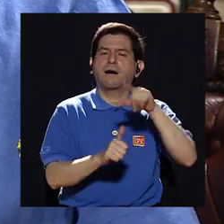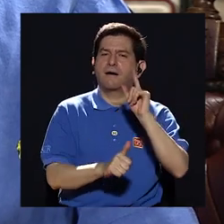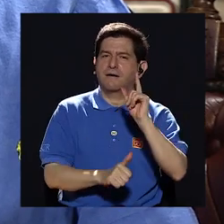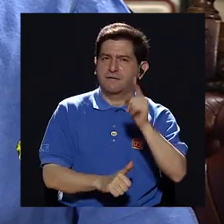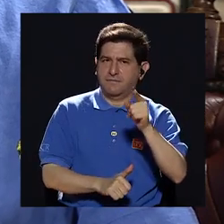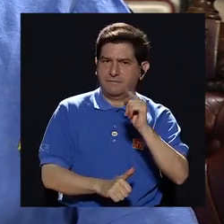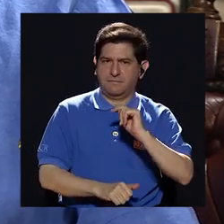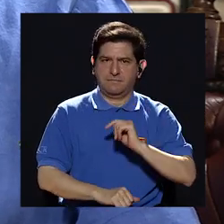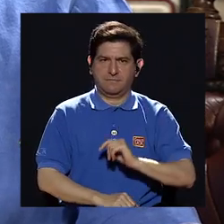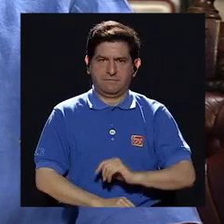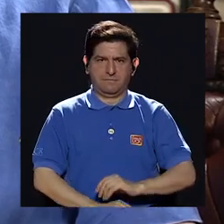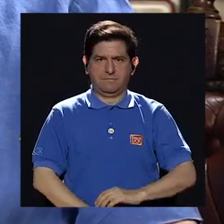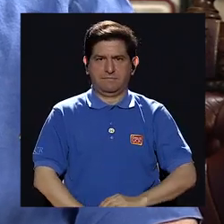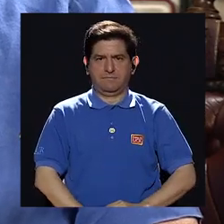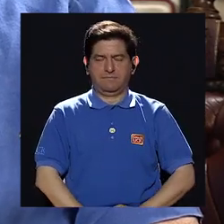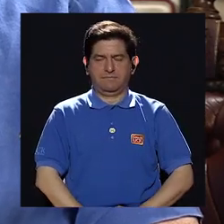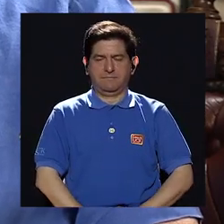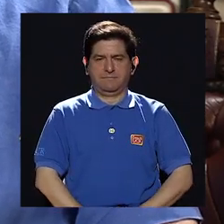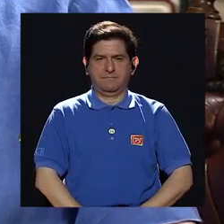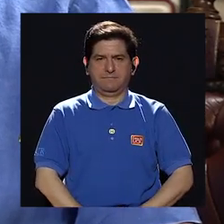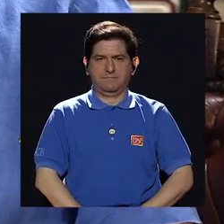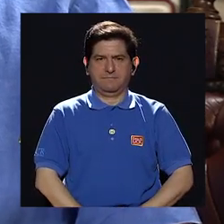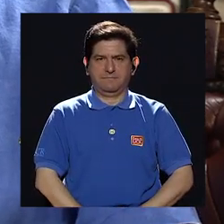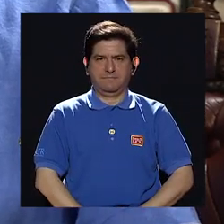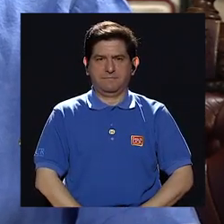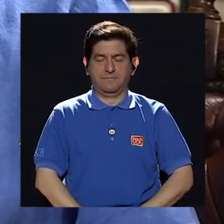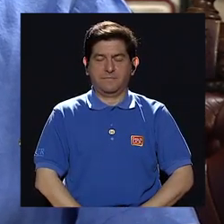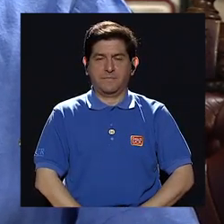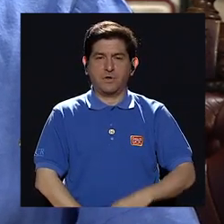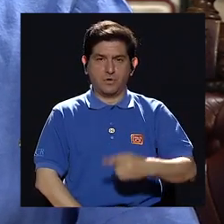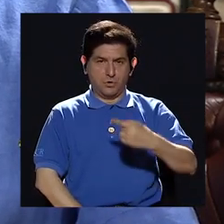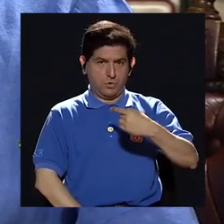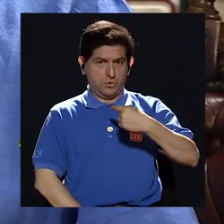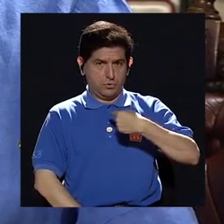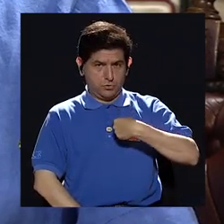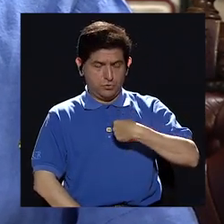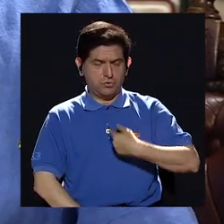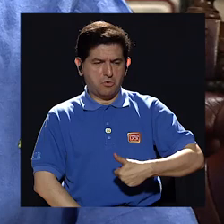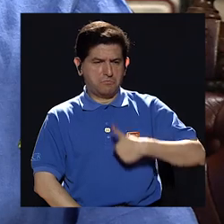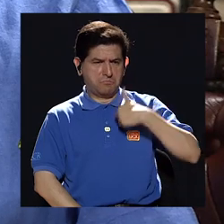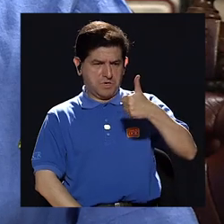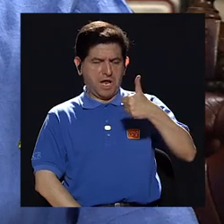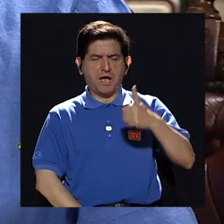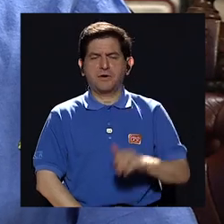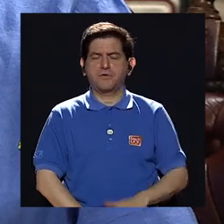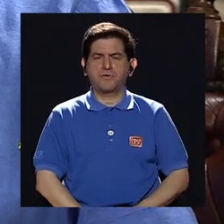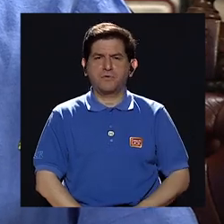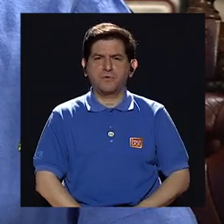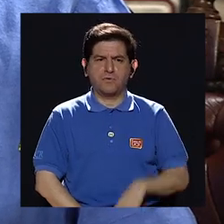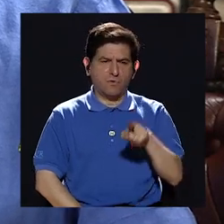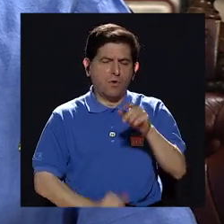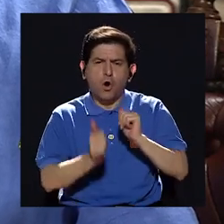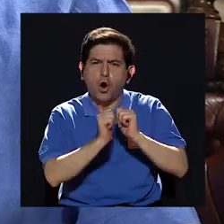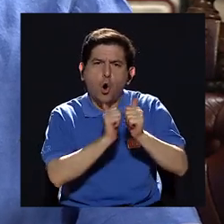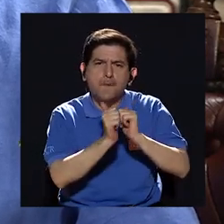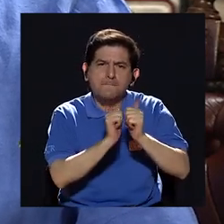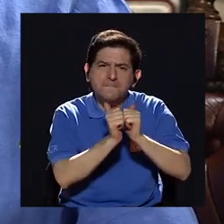cuando yo gano la convención